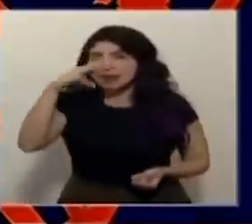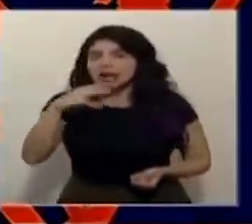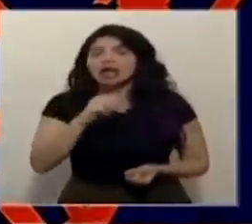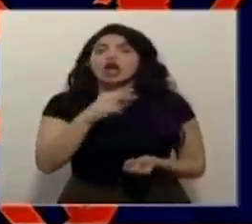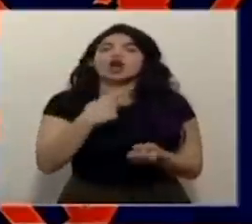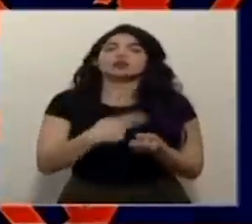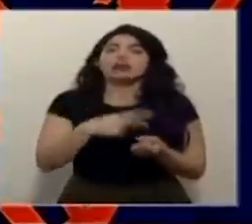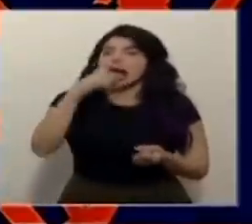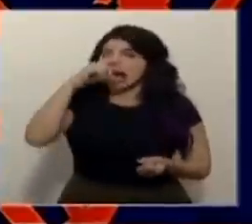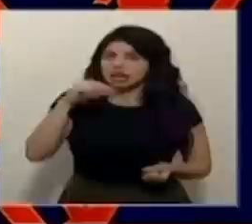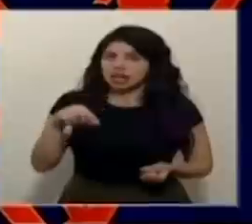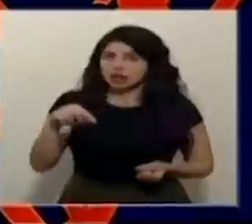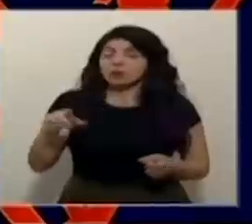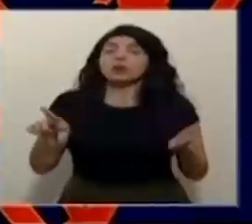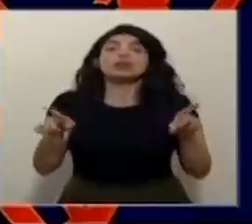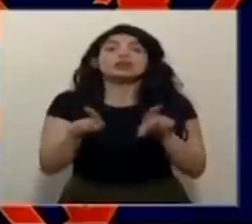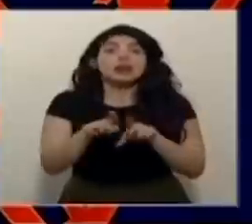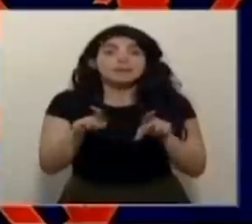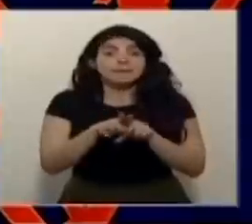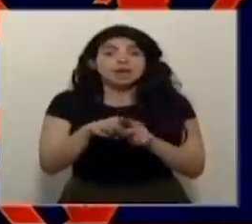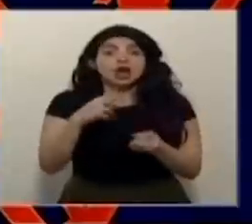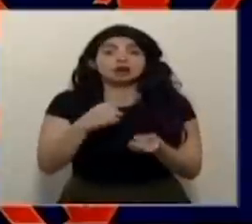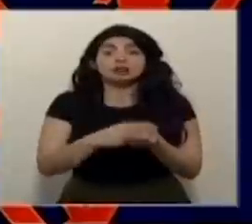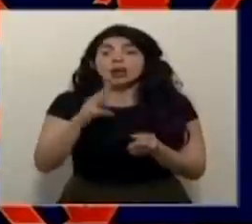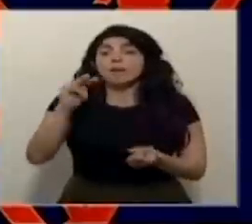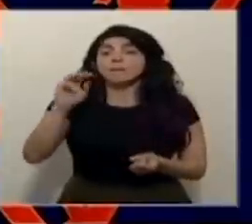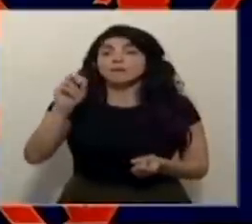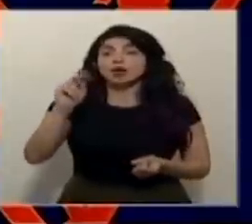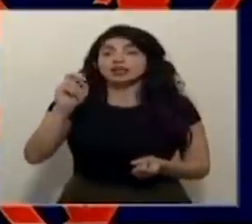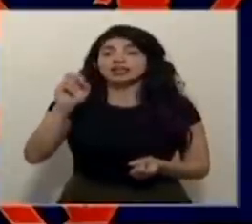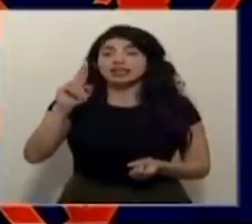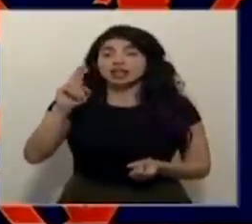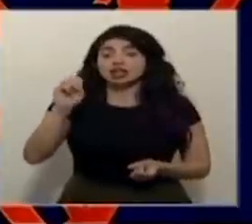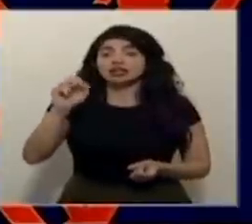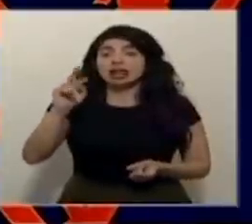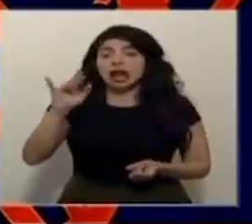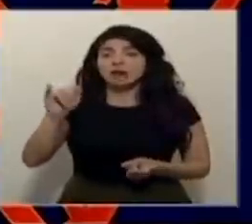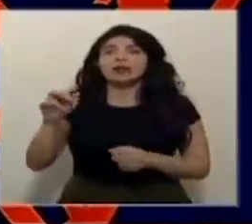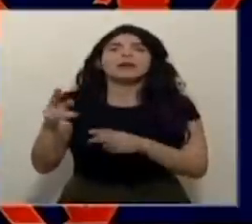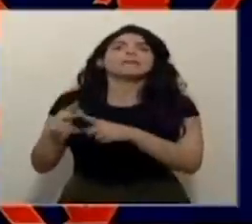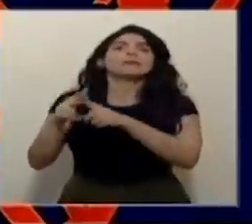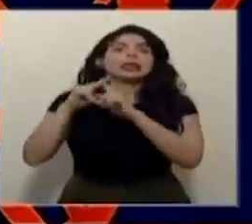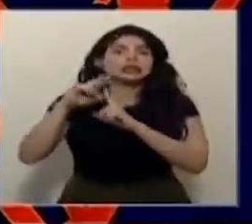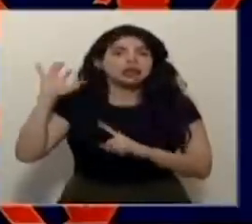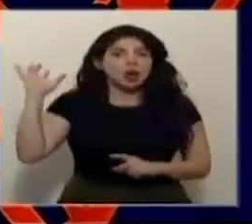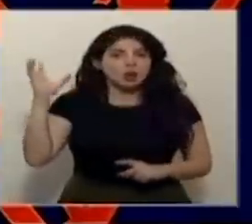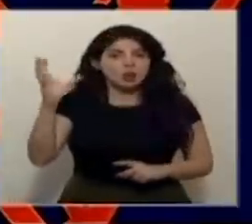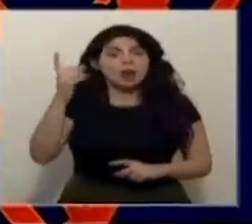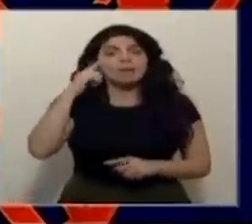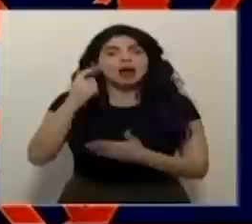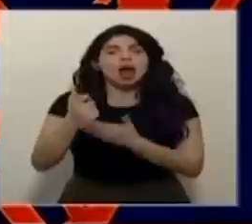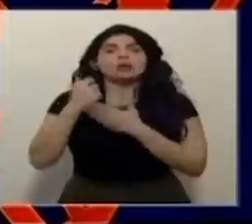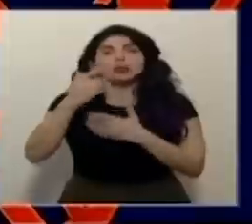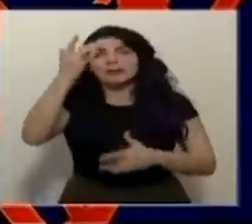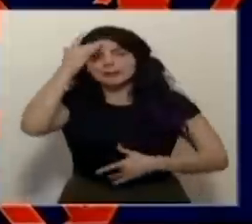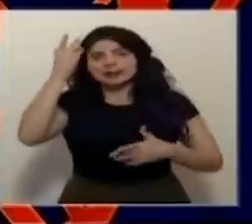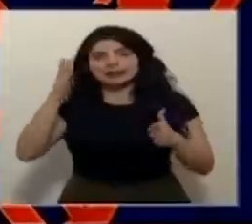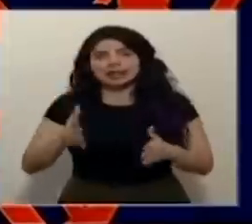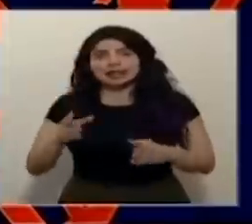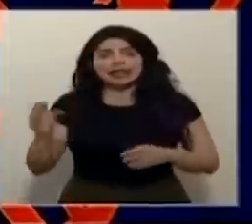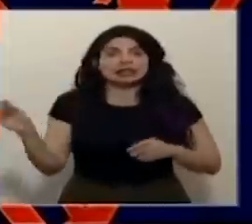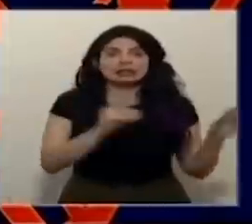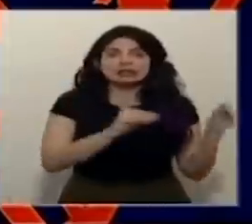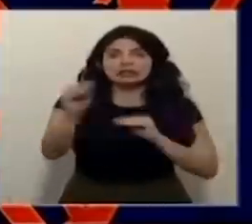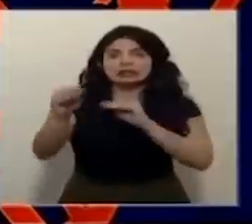del Calderón Guardia e inclusive el hospital Monseñor Sanabria nos está prestando ambulancias para trasladar pacientes son